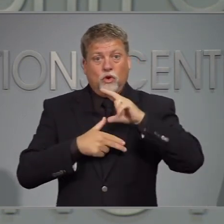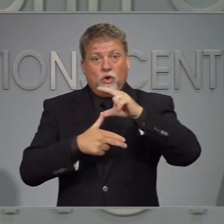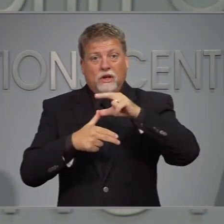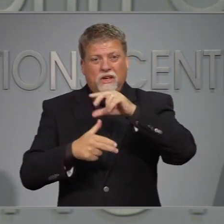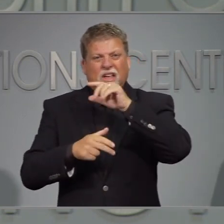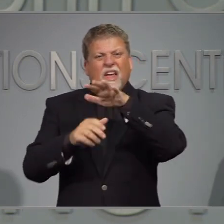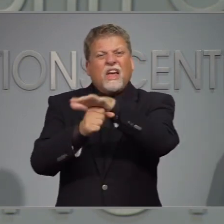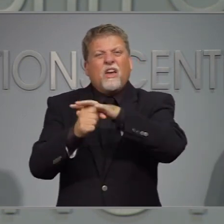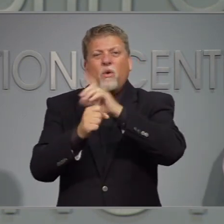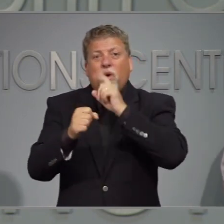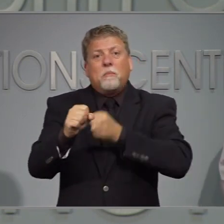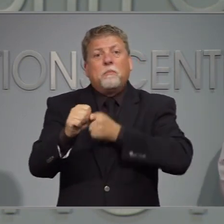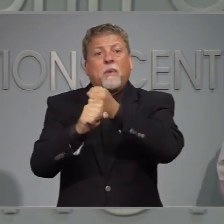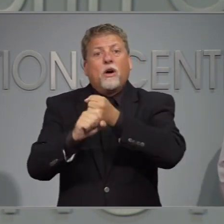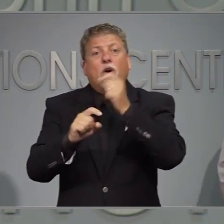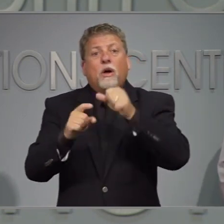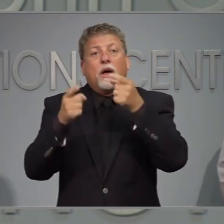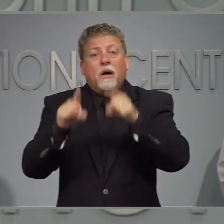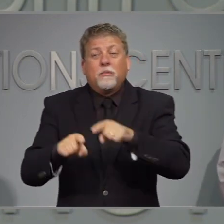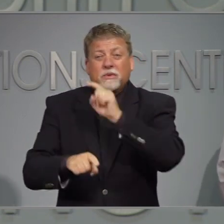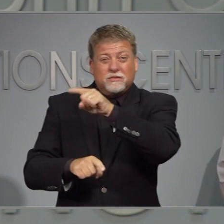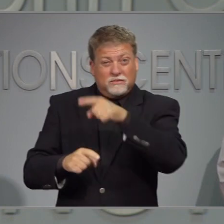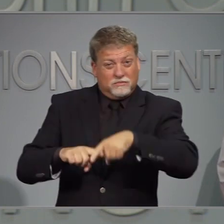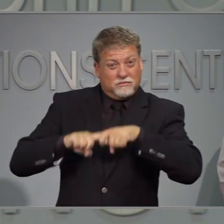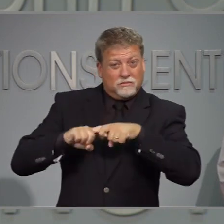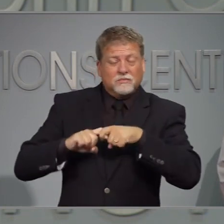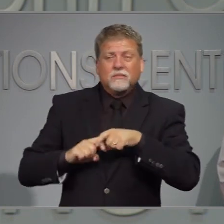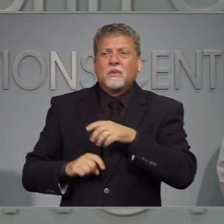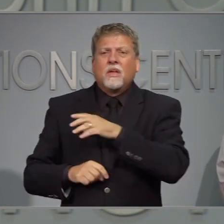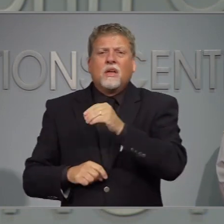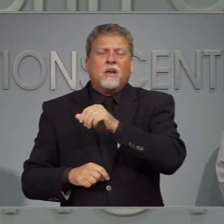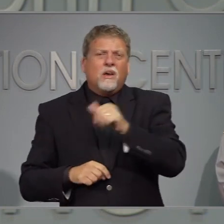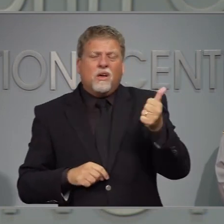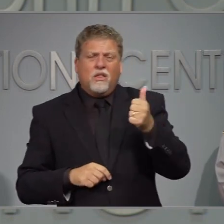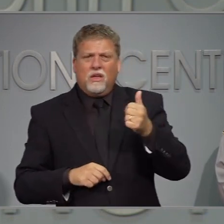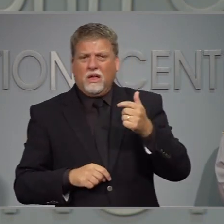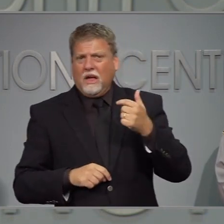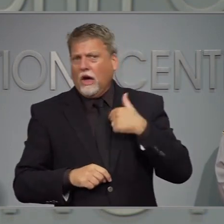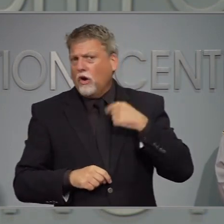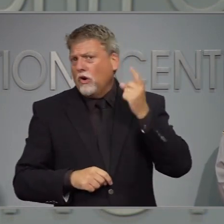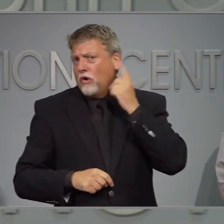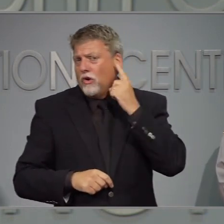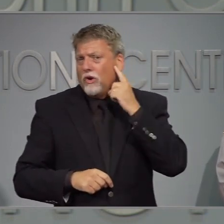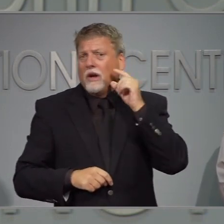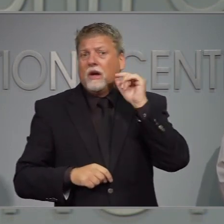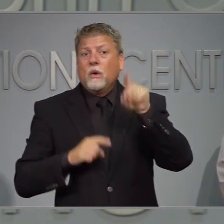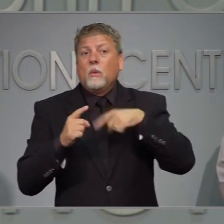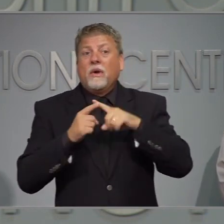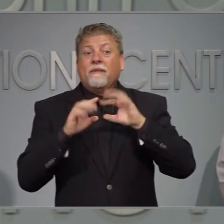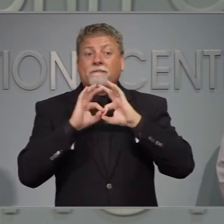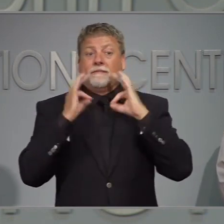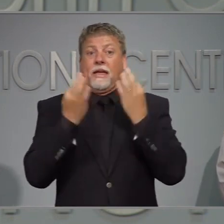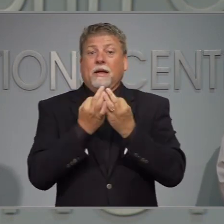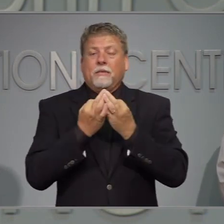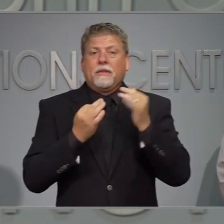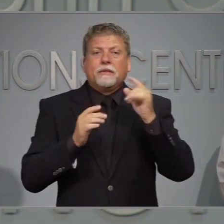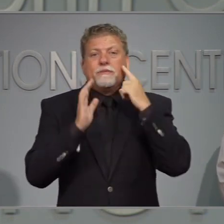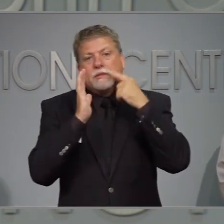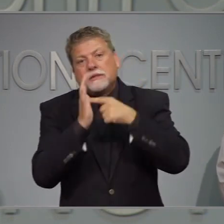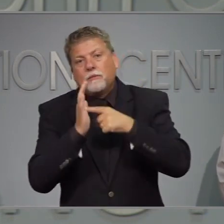se están haciendo en las áreas en donde ha habido alertas de huracanes y. La gente. Eh,